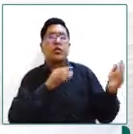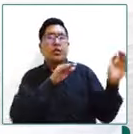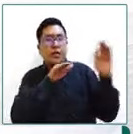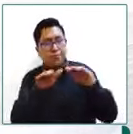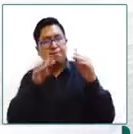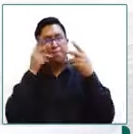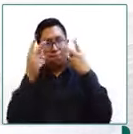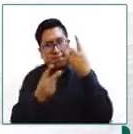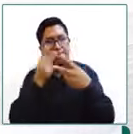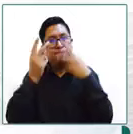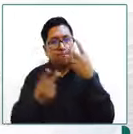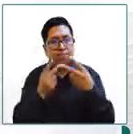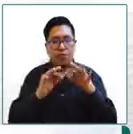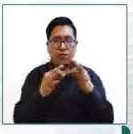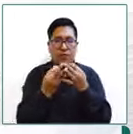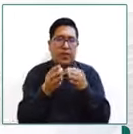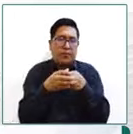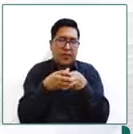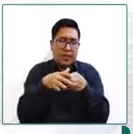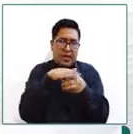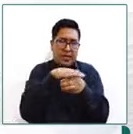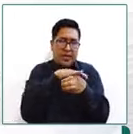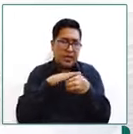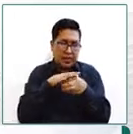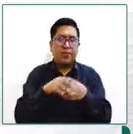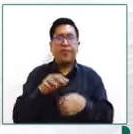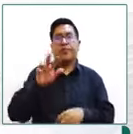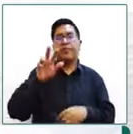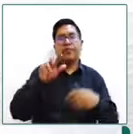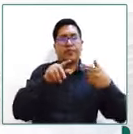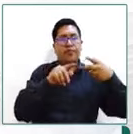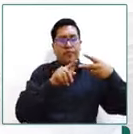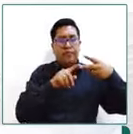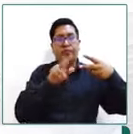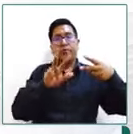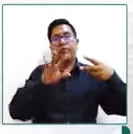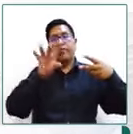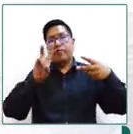familiar de la familia nuclear el 37%